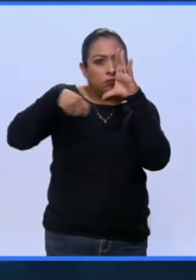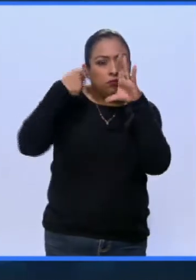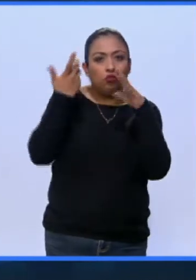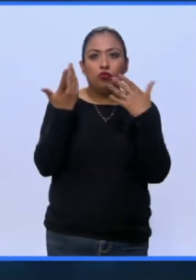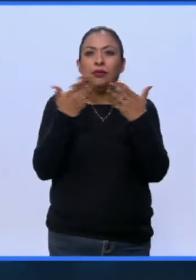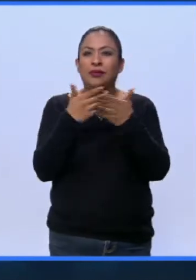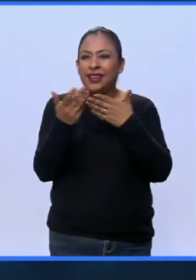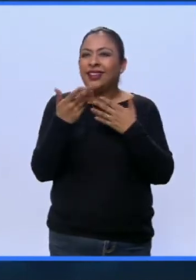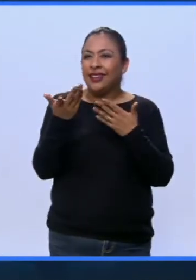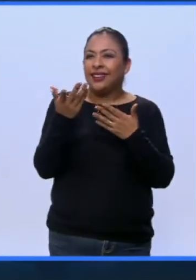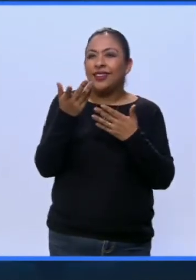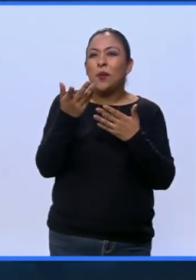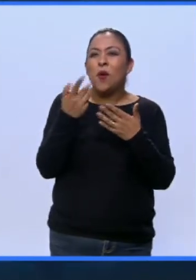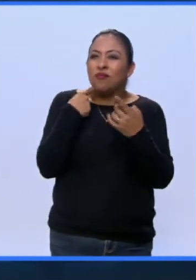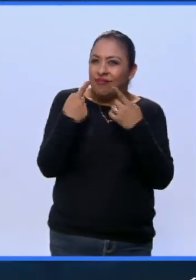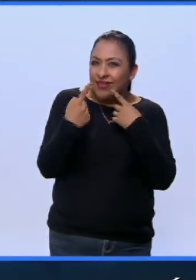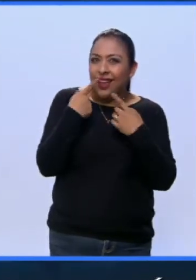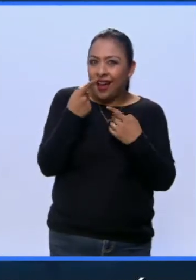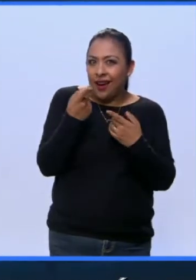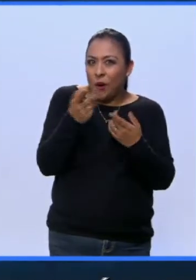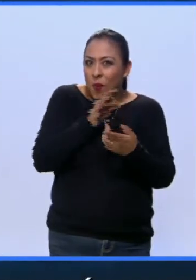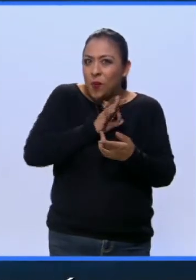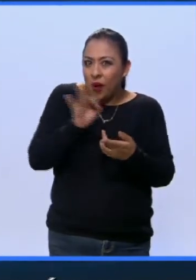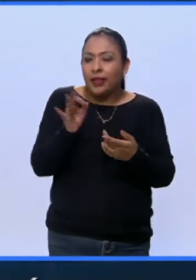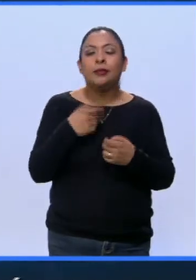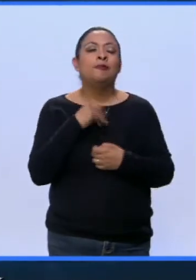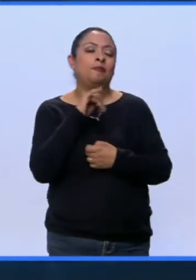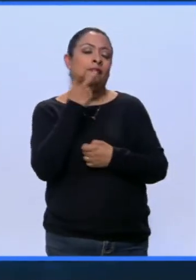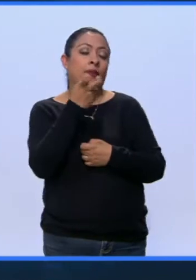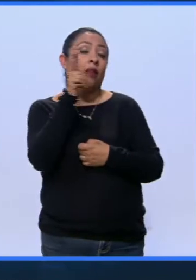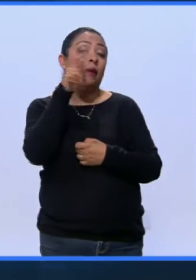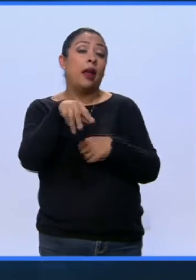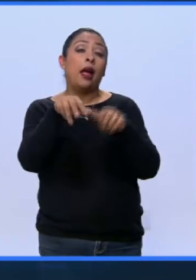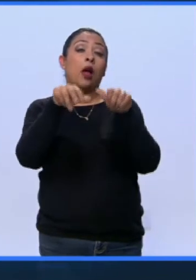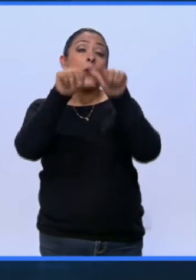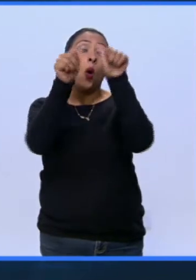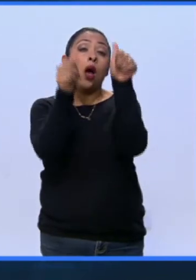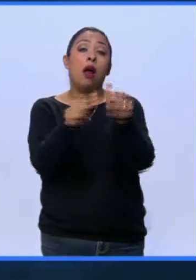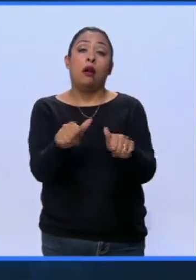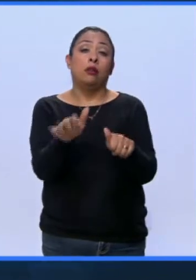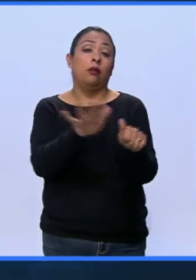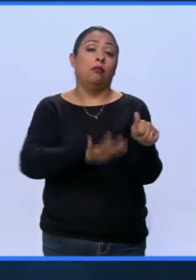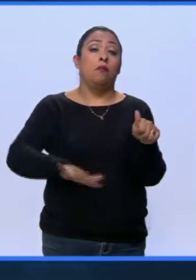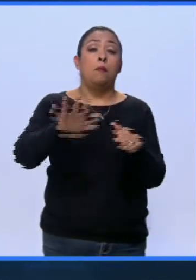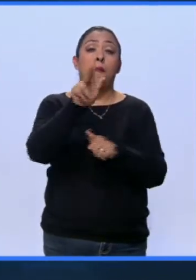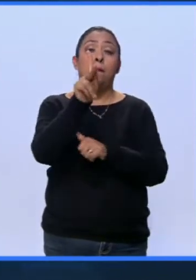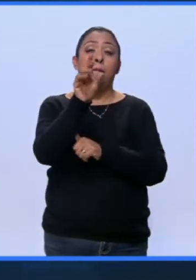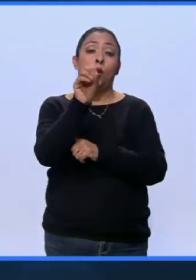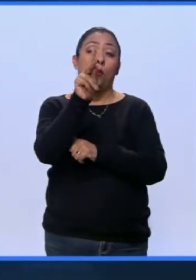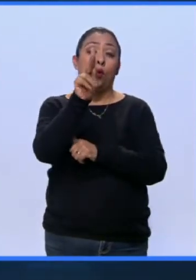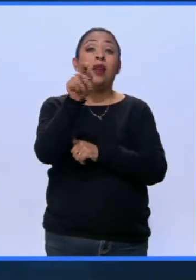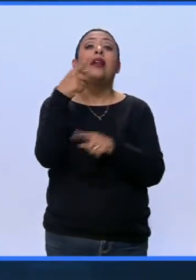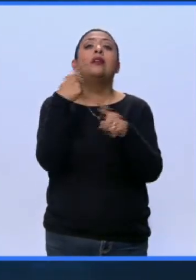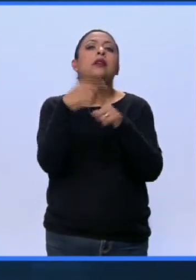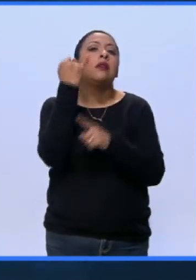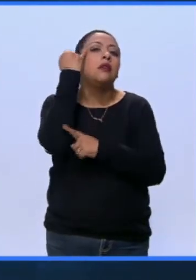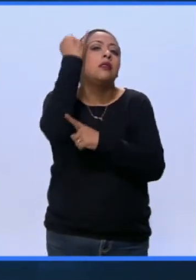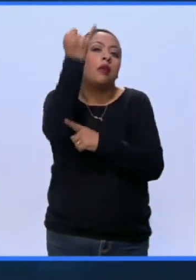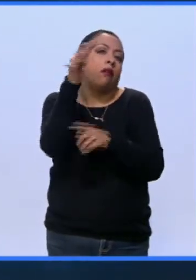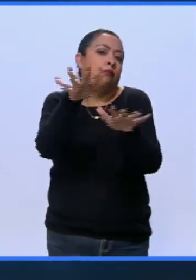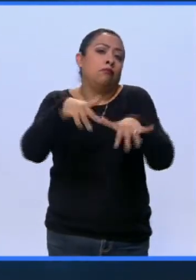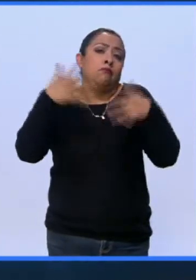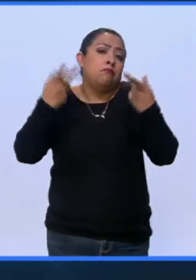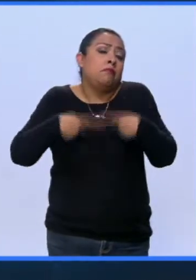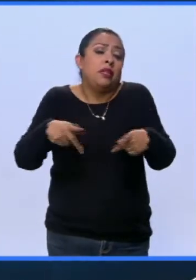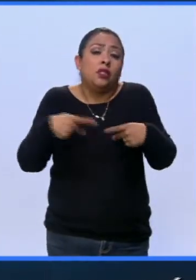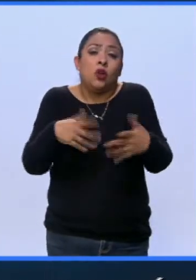Absolutamente. Digamos que invita mucho al diálogo, ¿no? Sí, de entrada es un arte popular. El público creó al cine, de alguna manera. Y